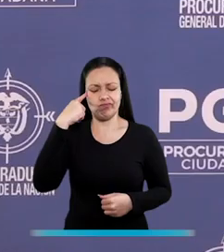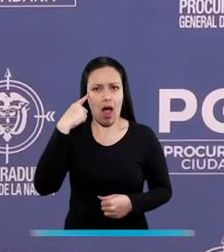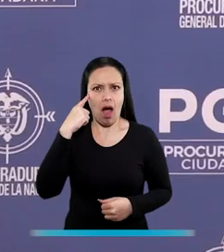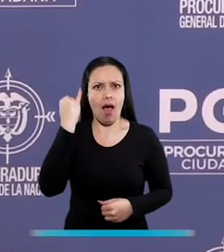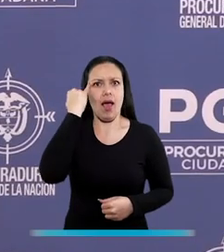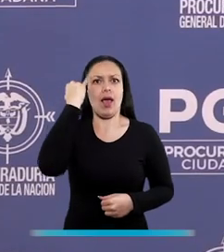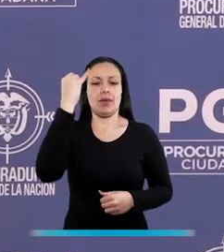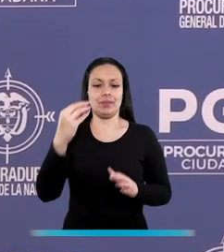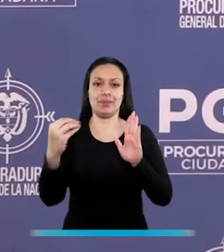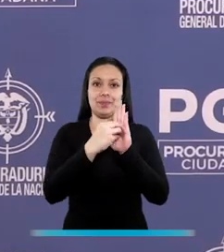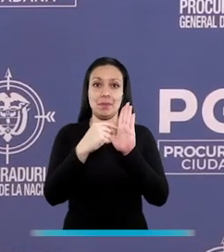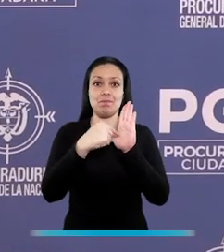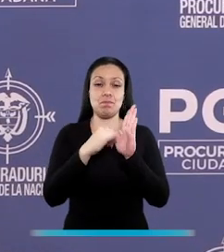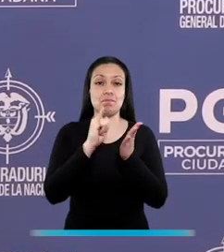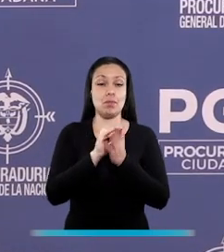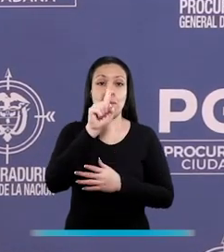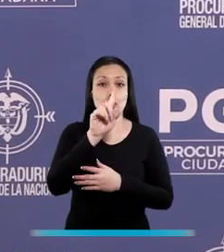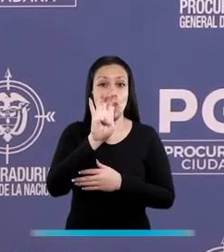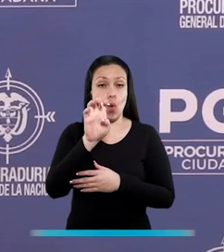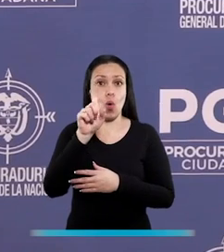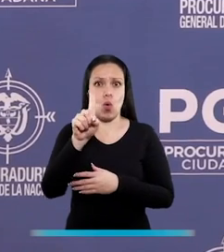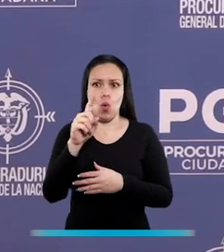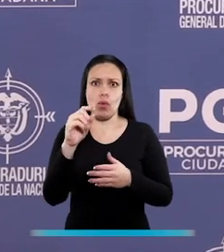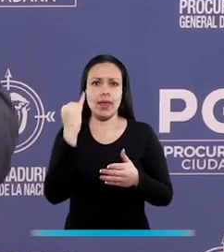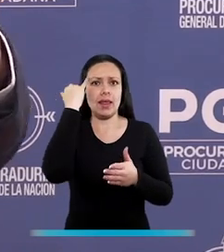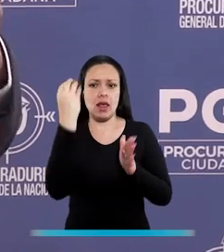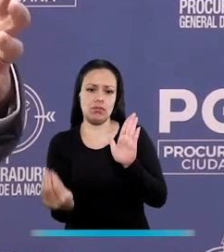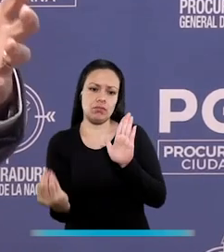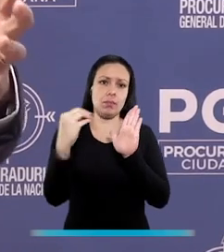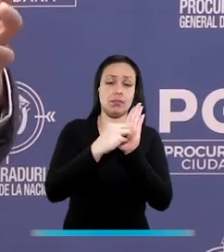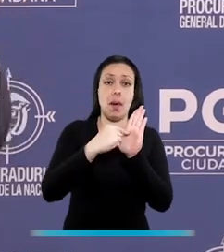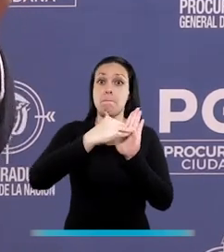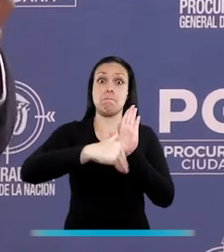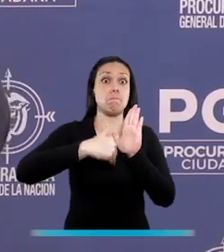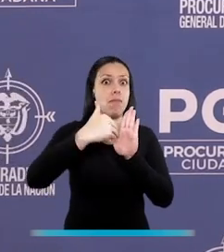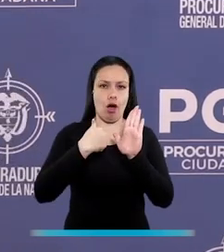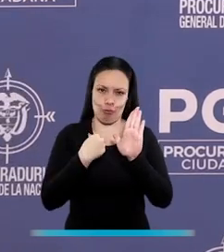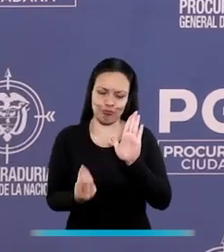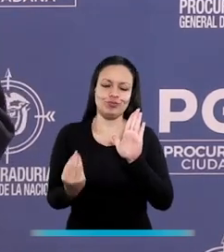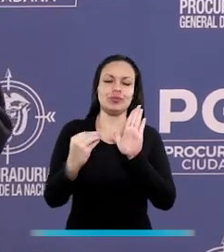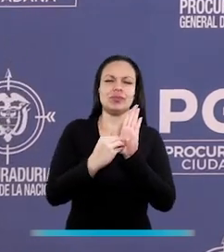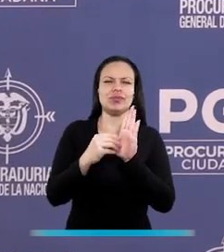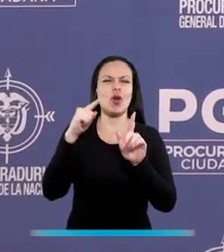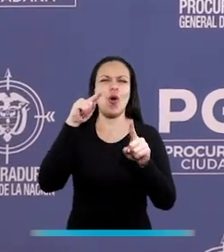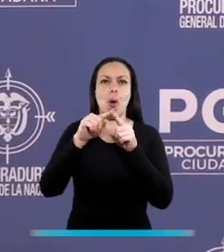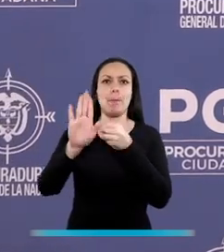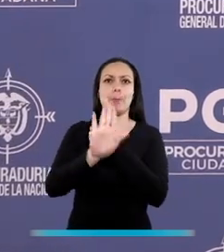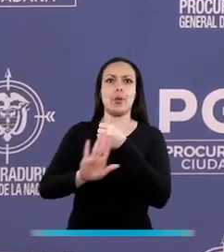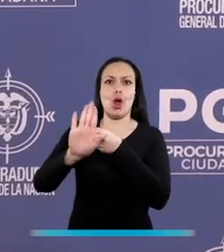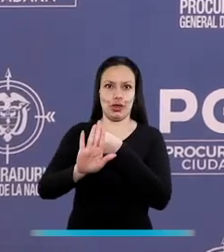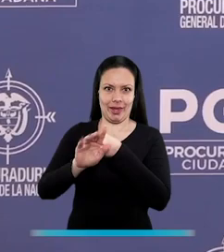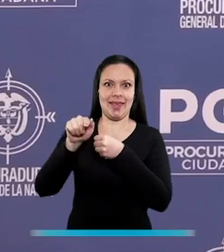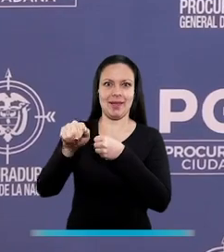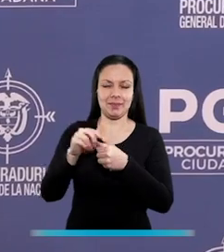Primero porque me tocó, como constituyente en el año 91, incorporar esas poblaciones dentro de